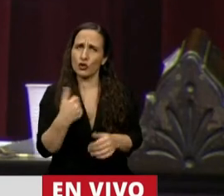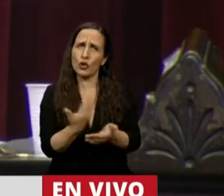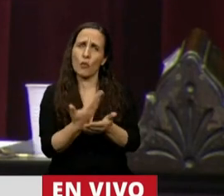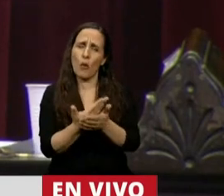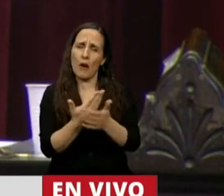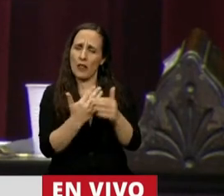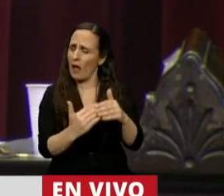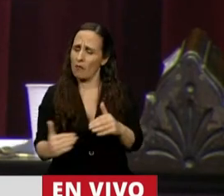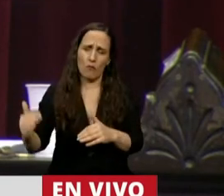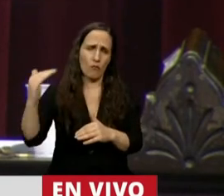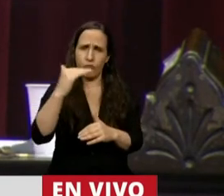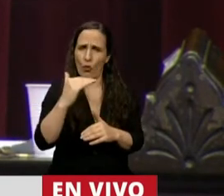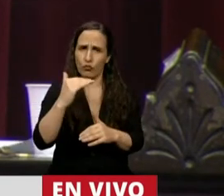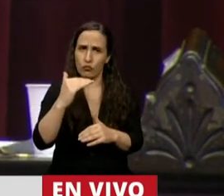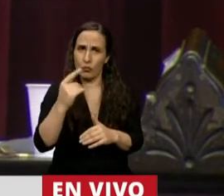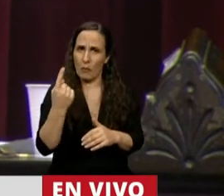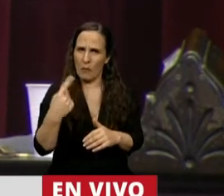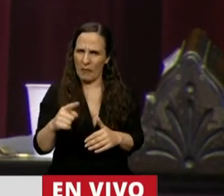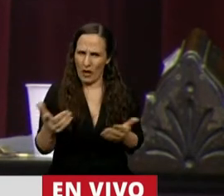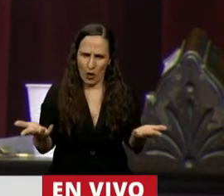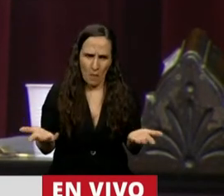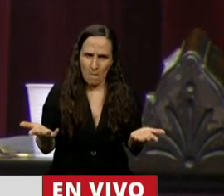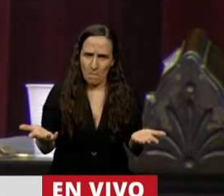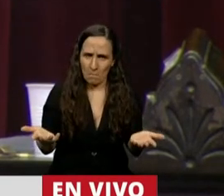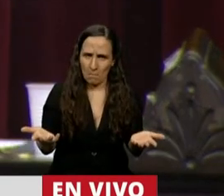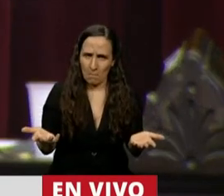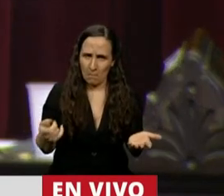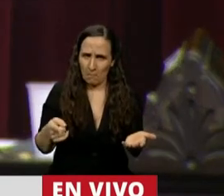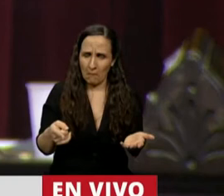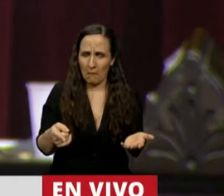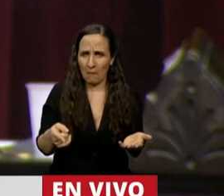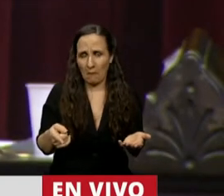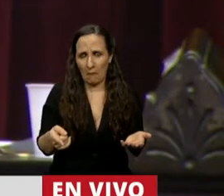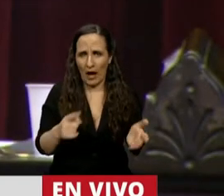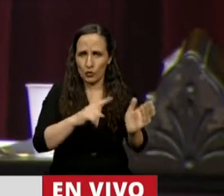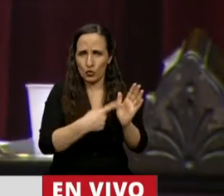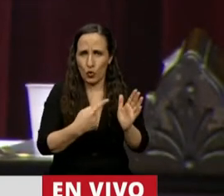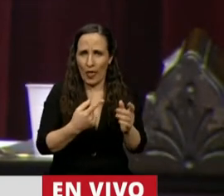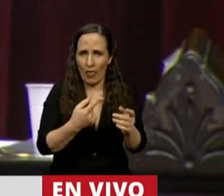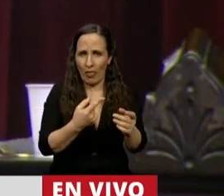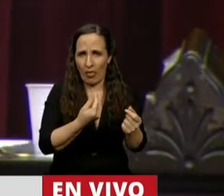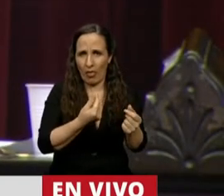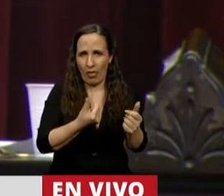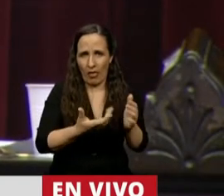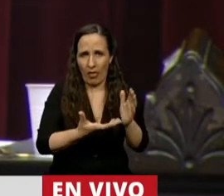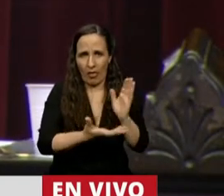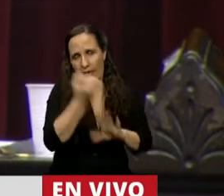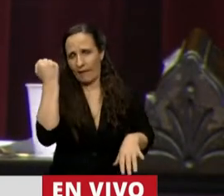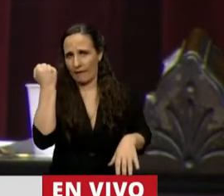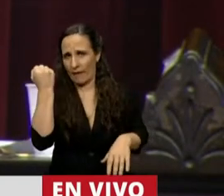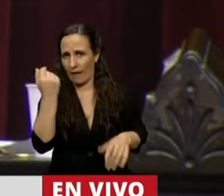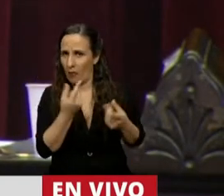Pero la verdad que a la primera de cambios no tienen ningún empacho en virlarle a la ciudad los fondos que le